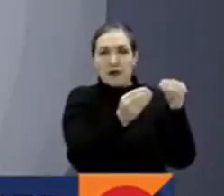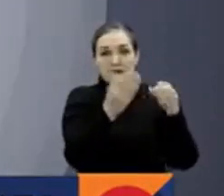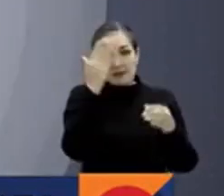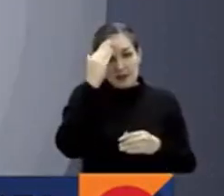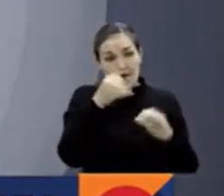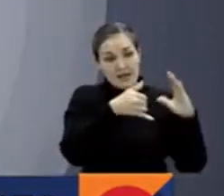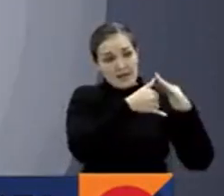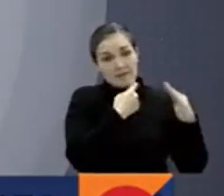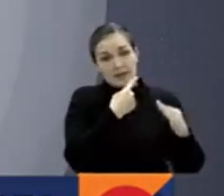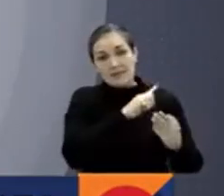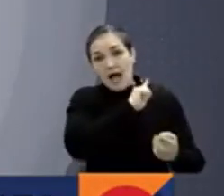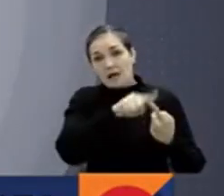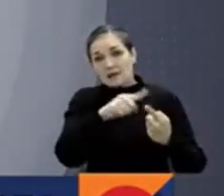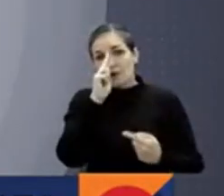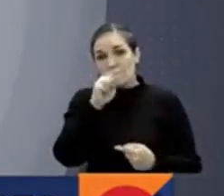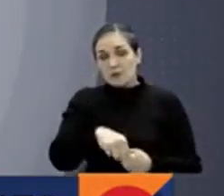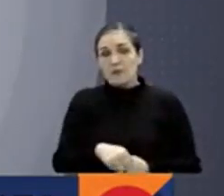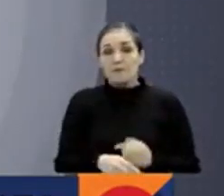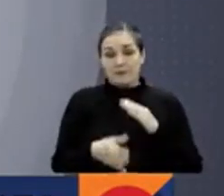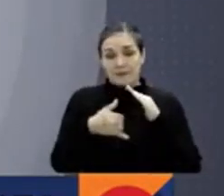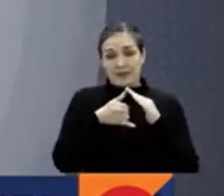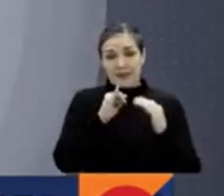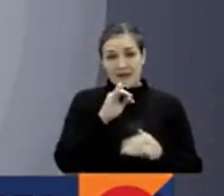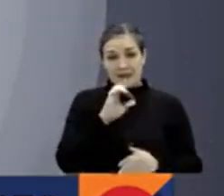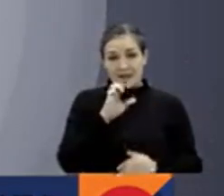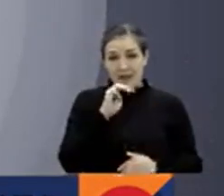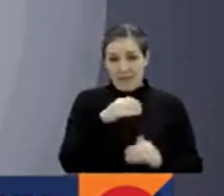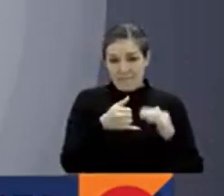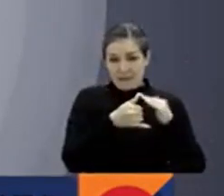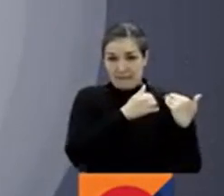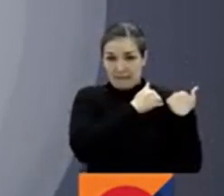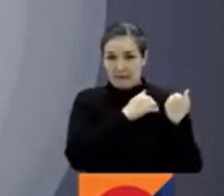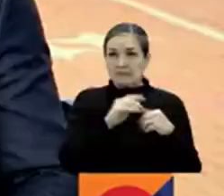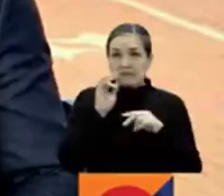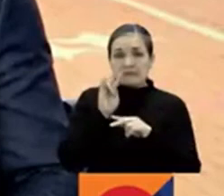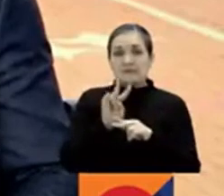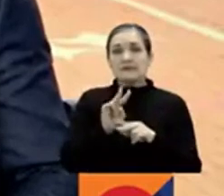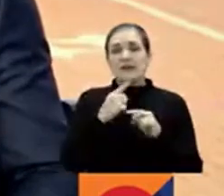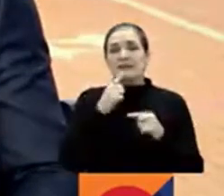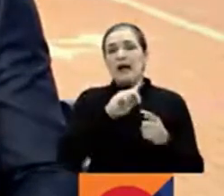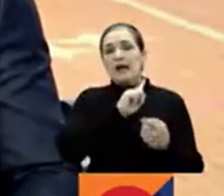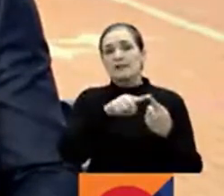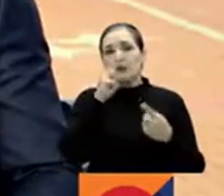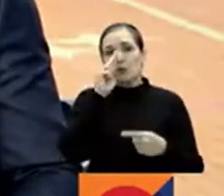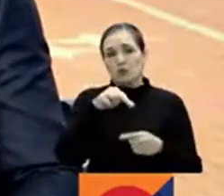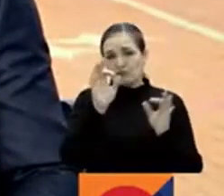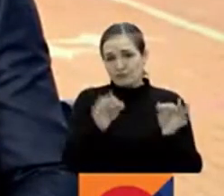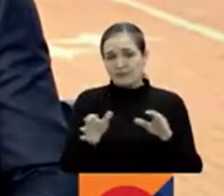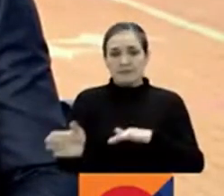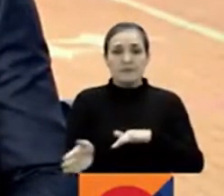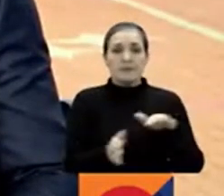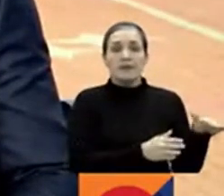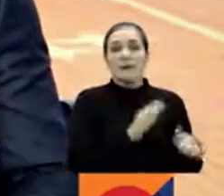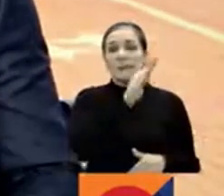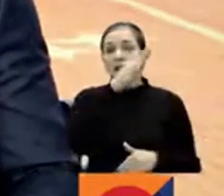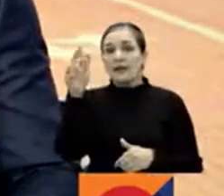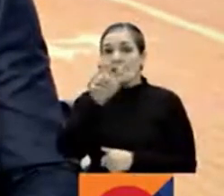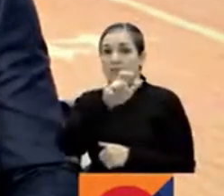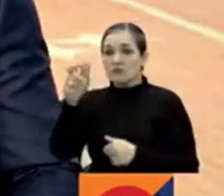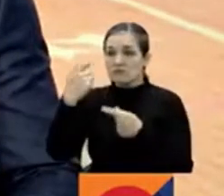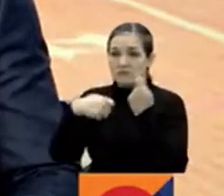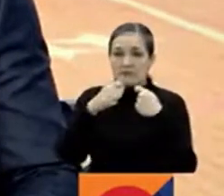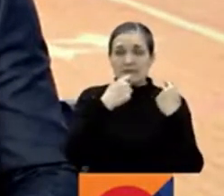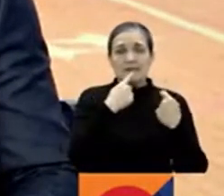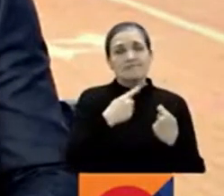junio. Según el pronóstico del IDEAM, esta temporada de lluvias irá hasta junio. Los comerciantes de Barranquilla y su área metropolitana